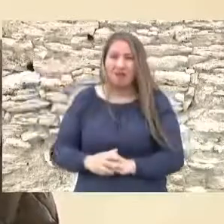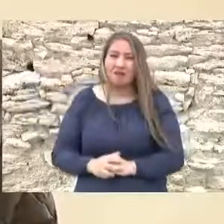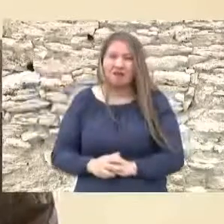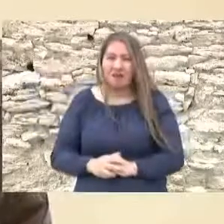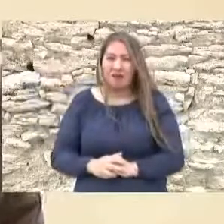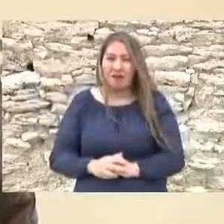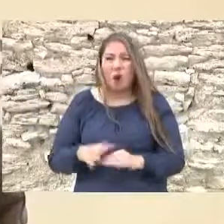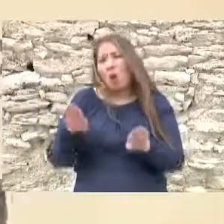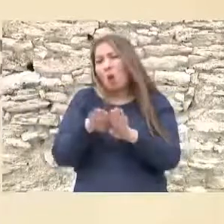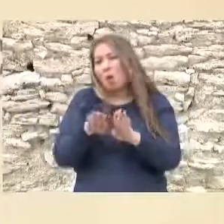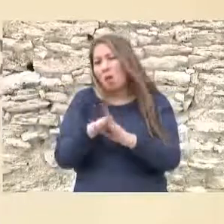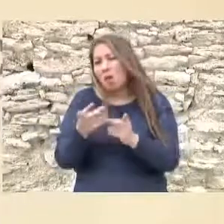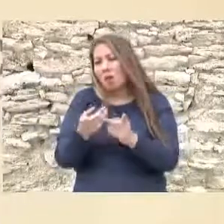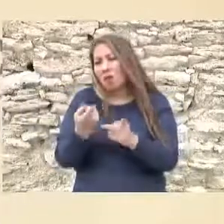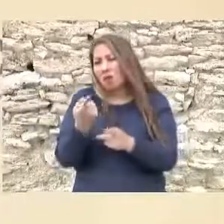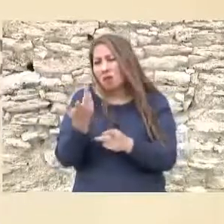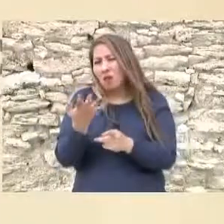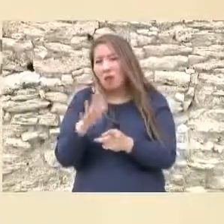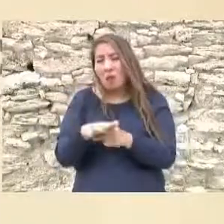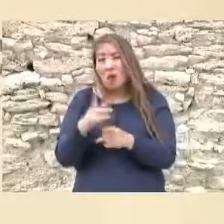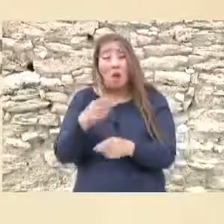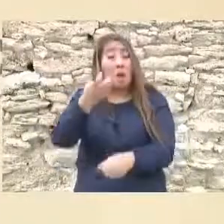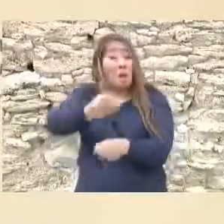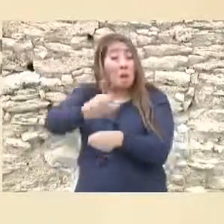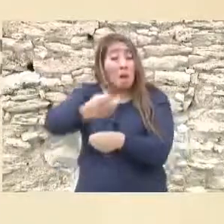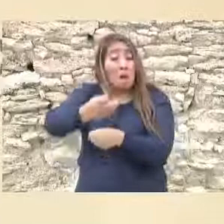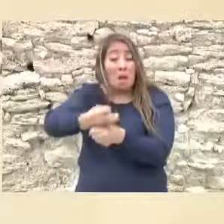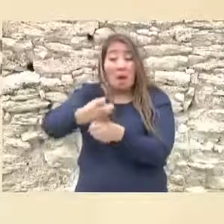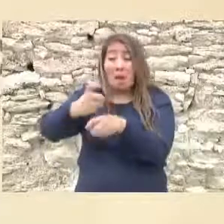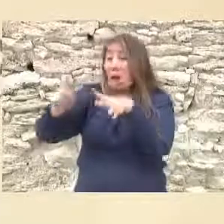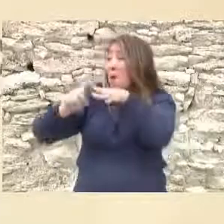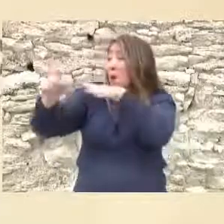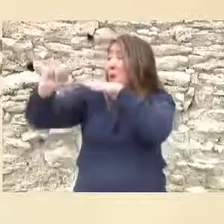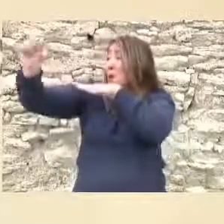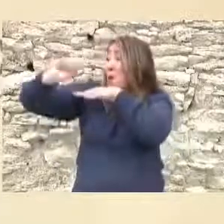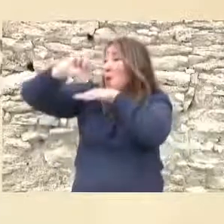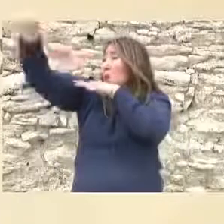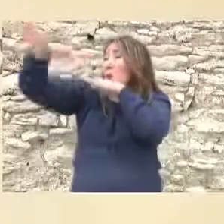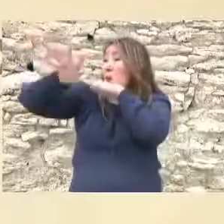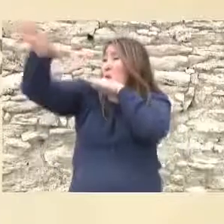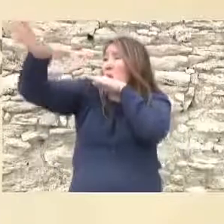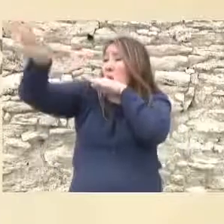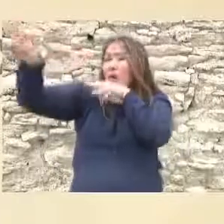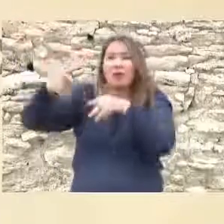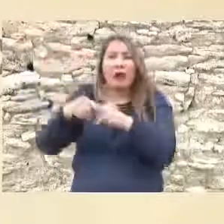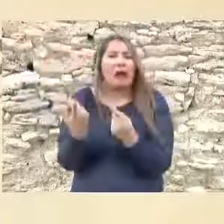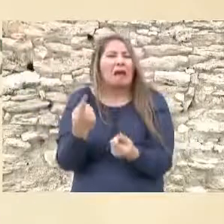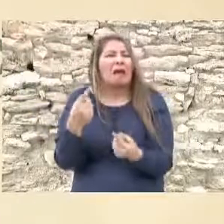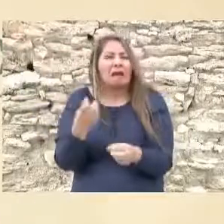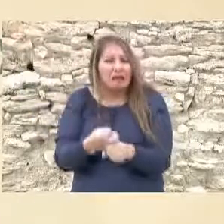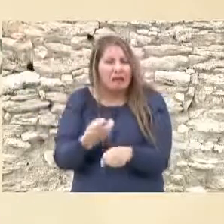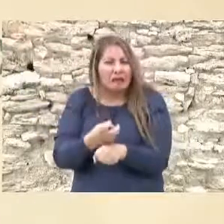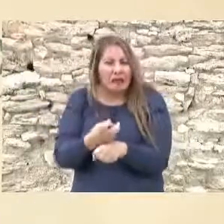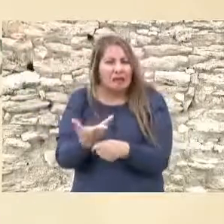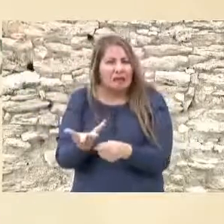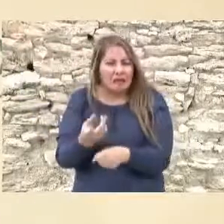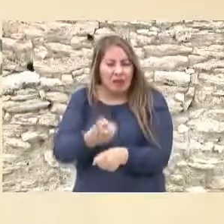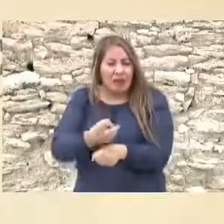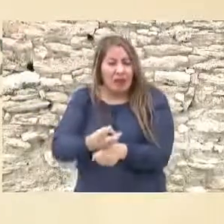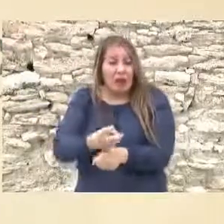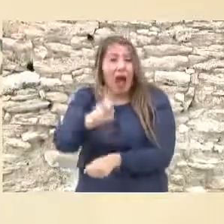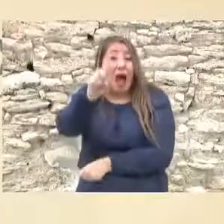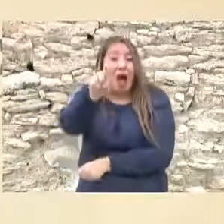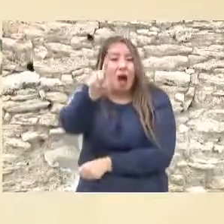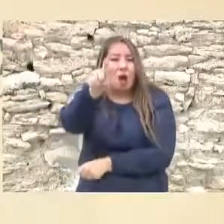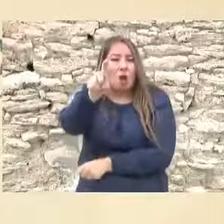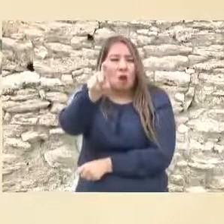cómo producir cerveza para exportar qué es lo que exportamos agua